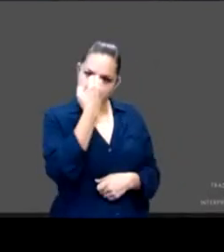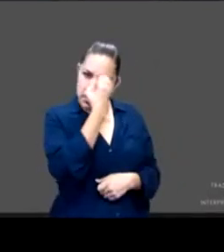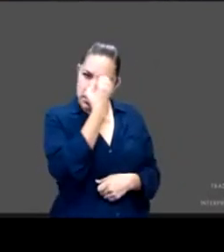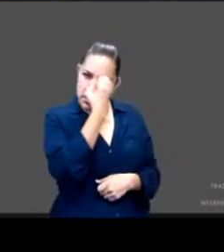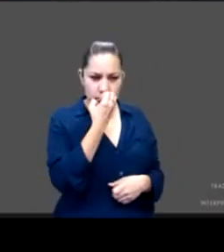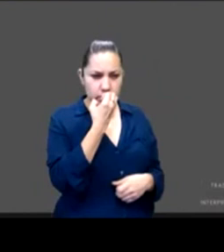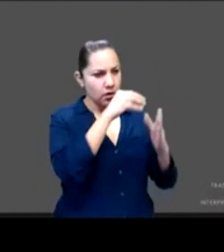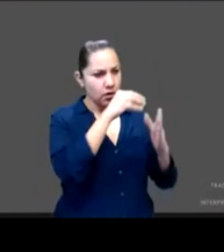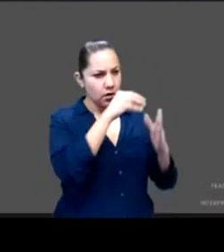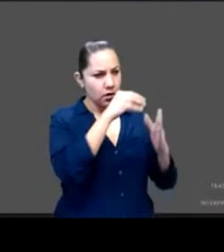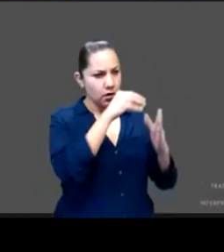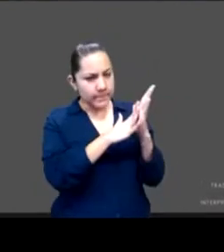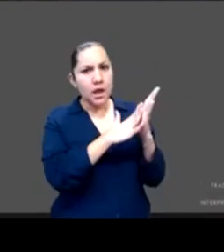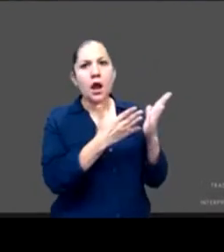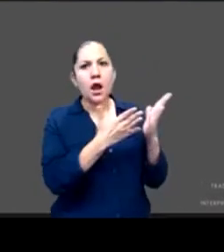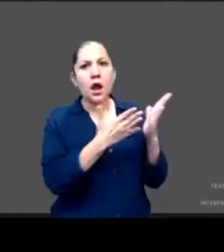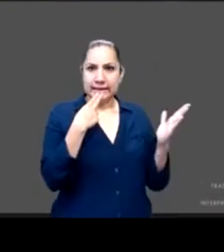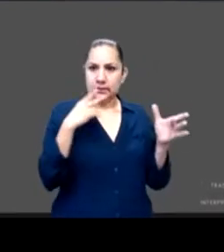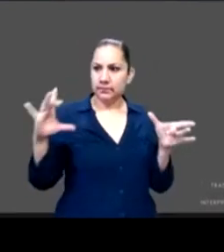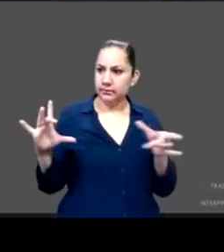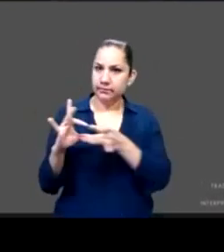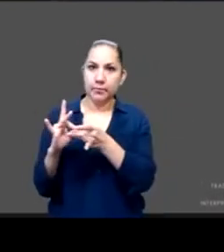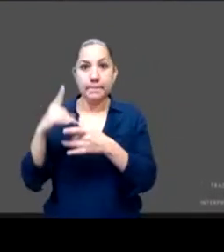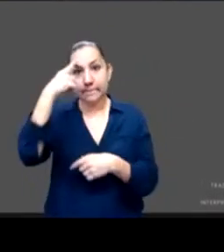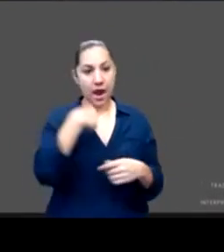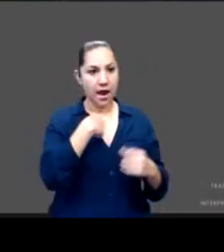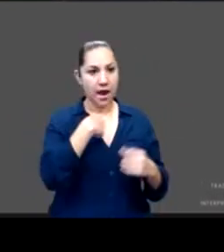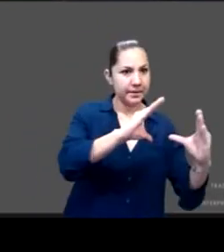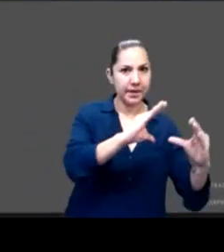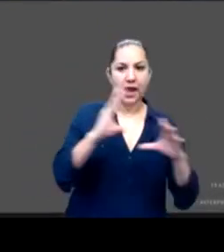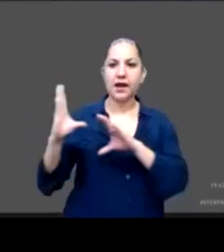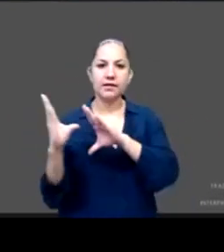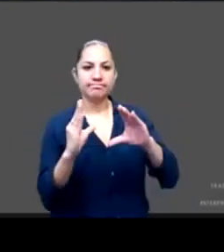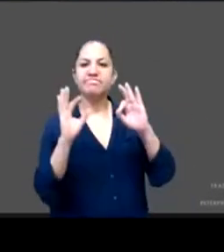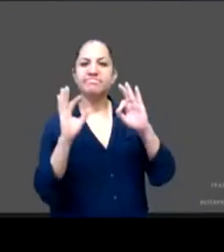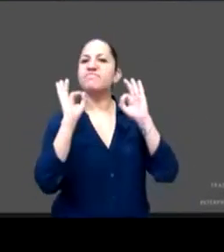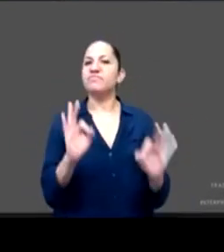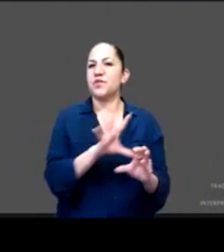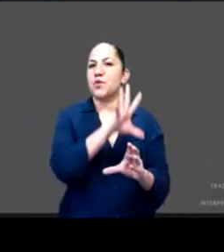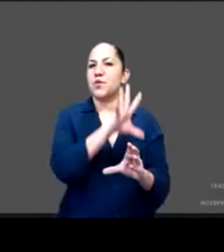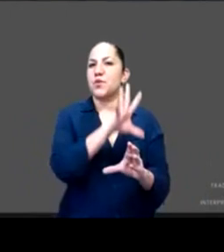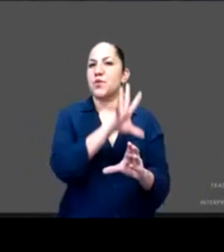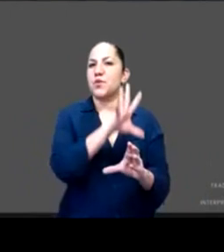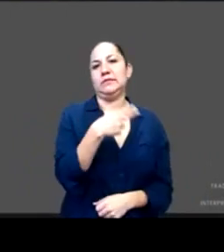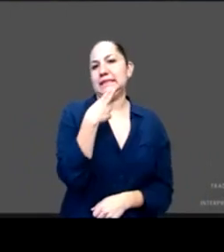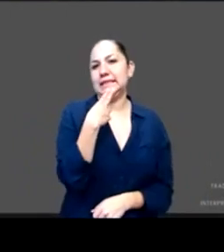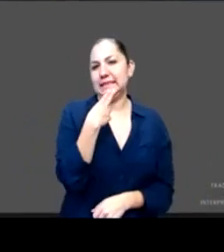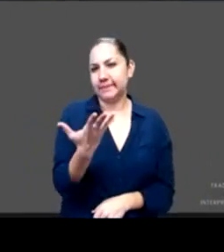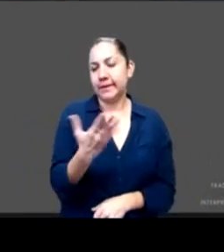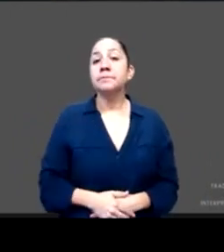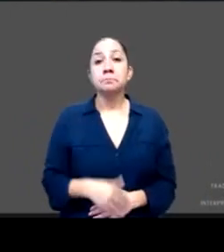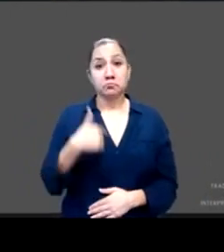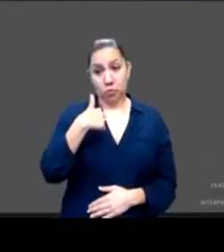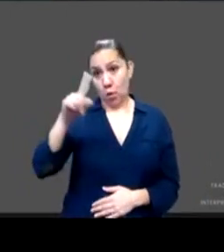puedo aliar para que esa educación pueda concretarse en beneficio de adolescentes. Yo recomiendo a las y los docentes que asisten